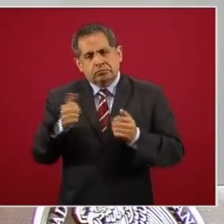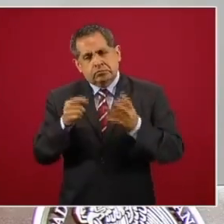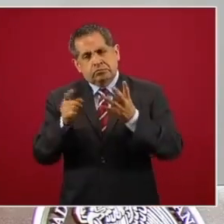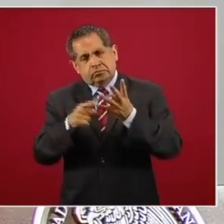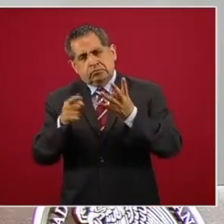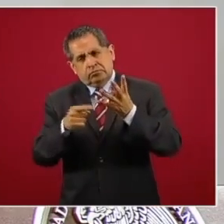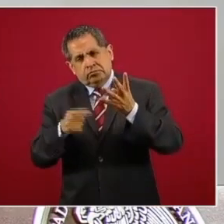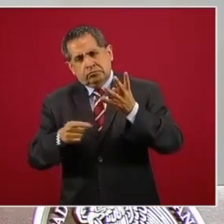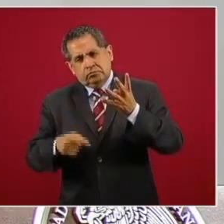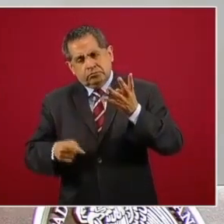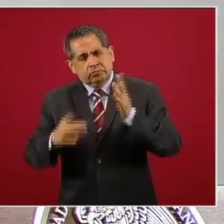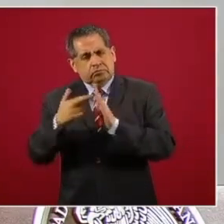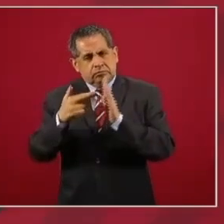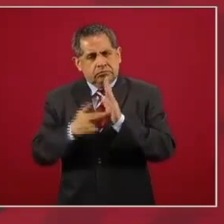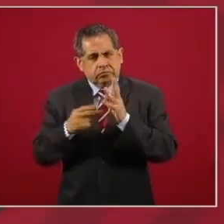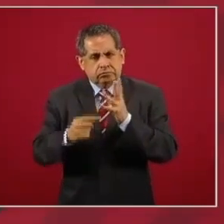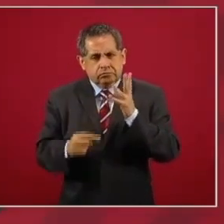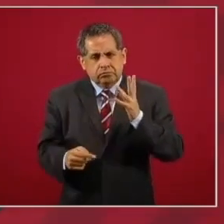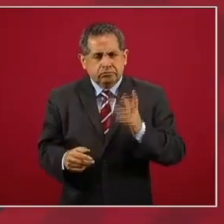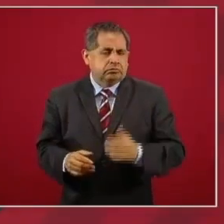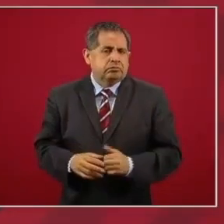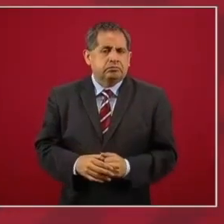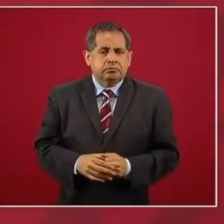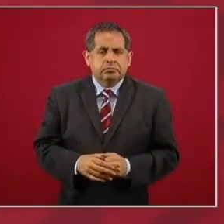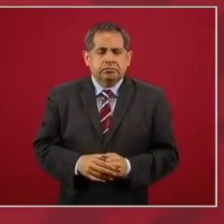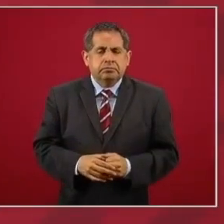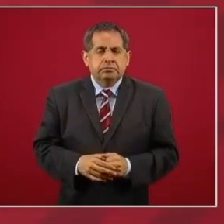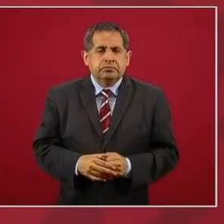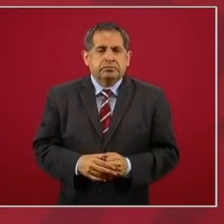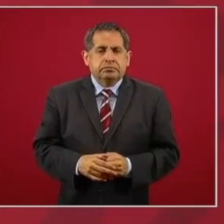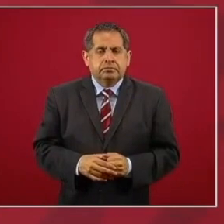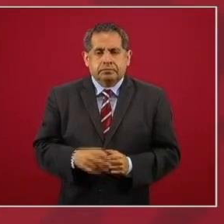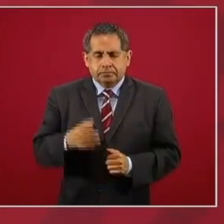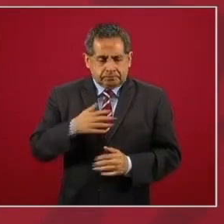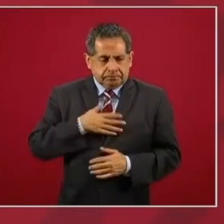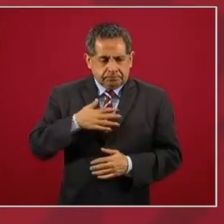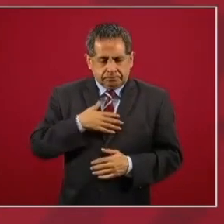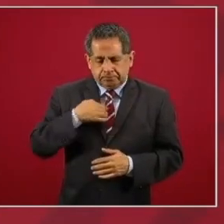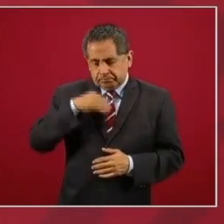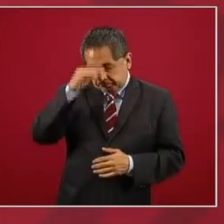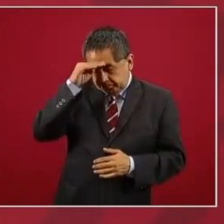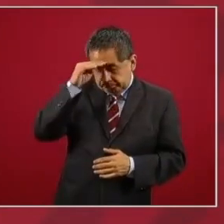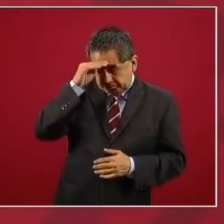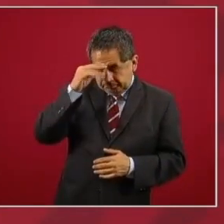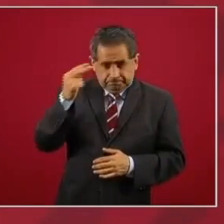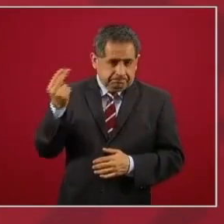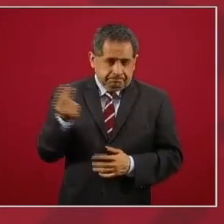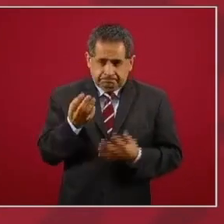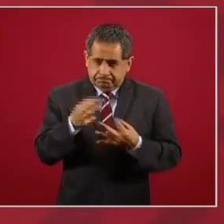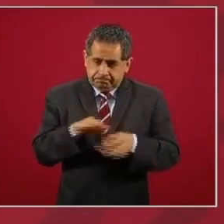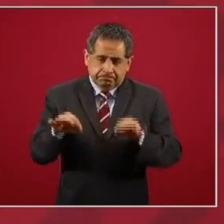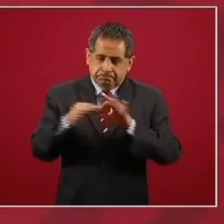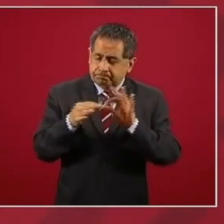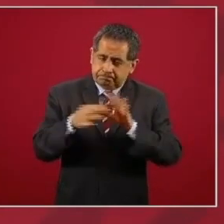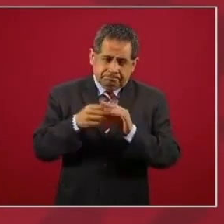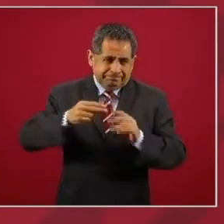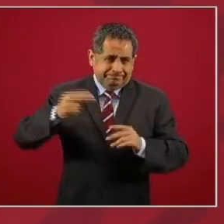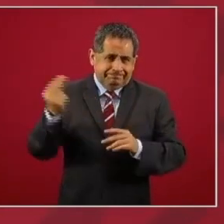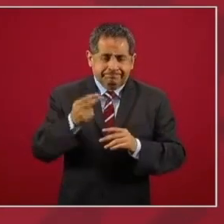medidas que yo las considero fundamentales